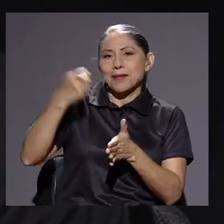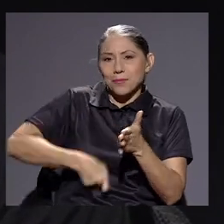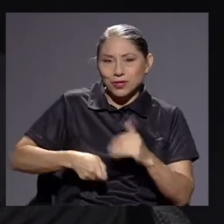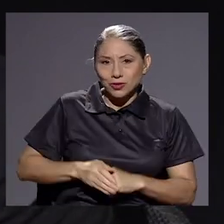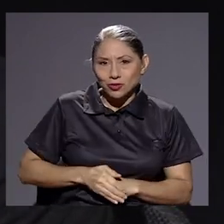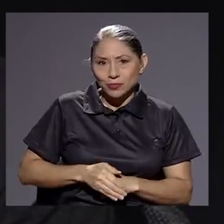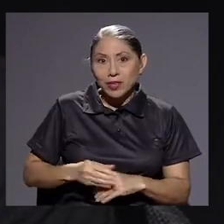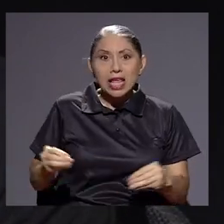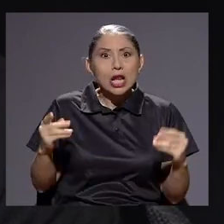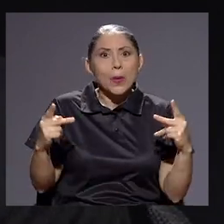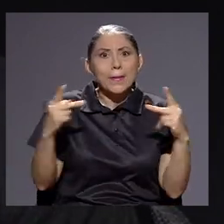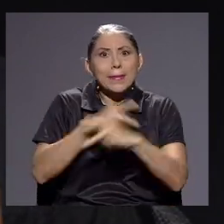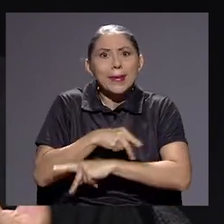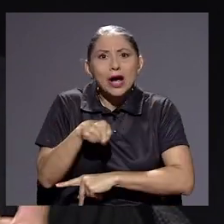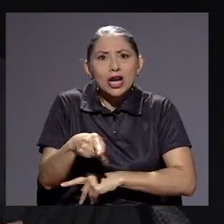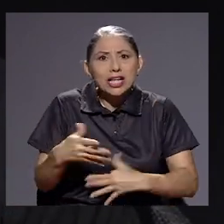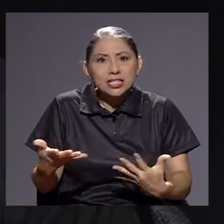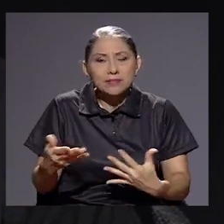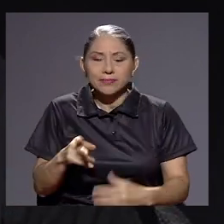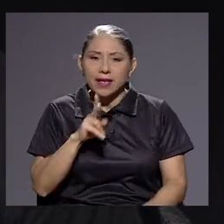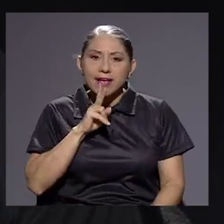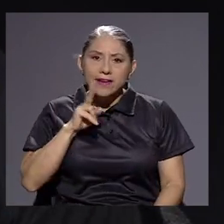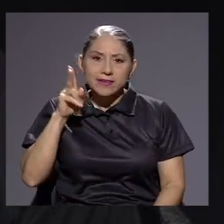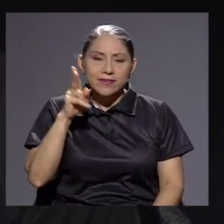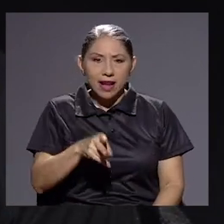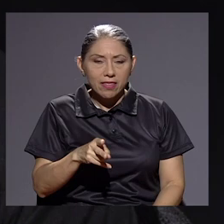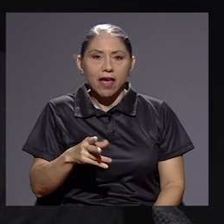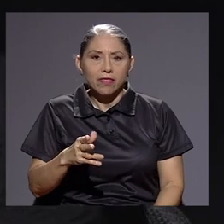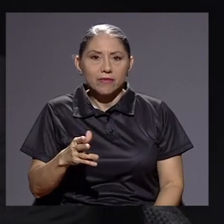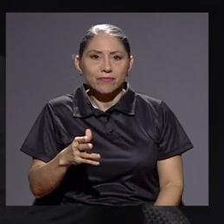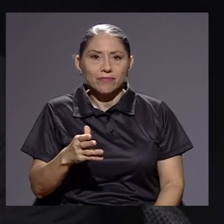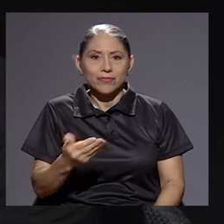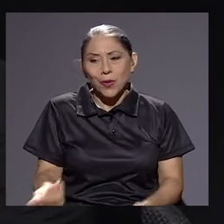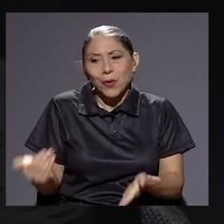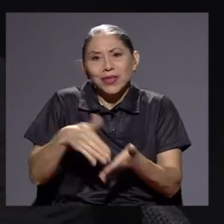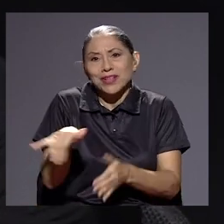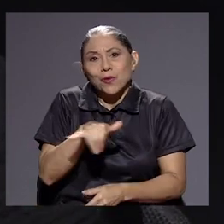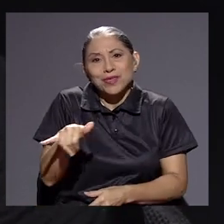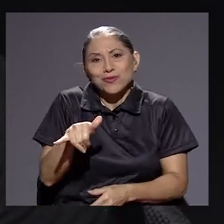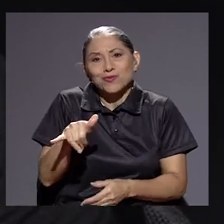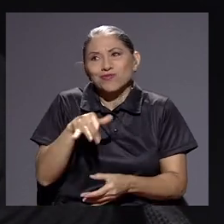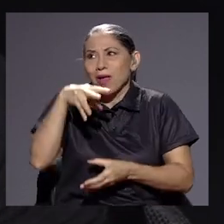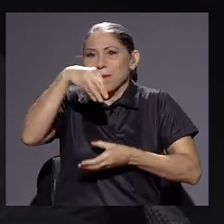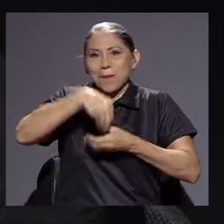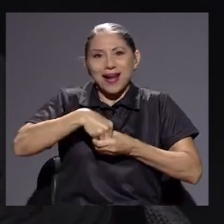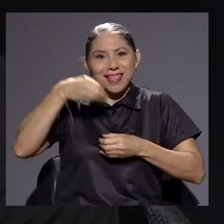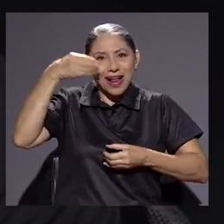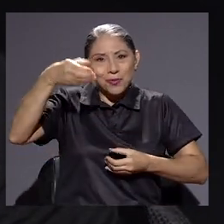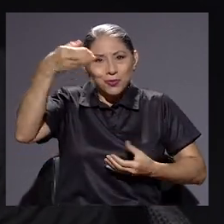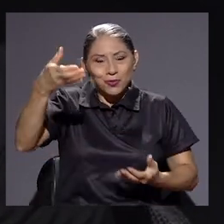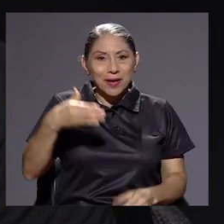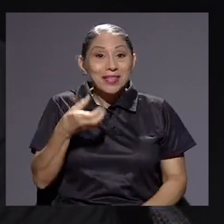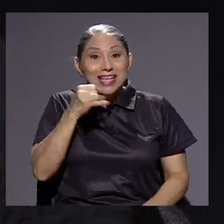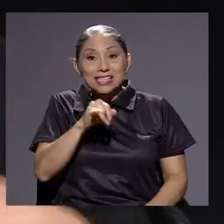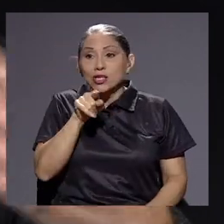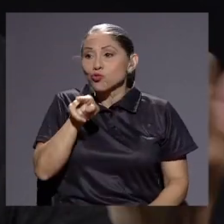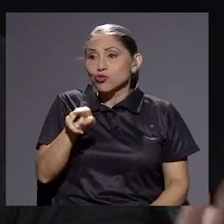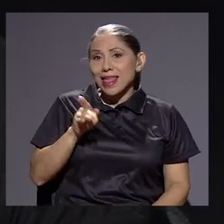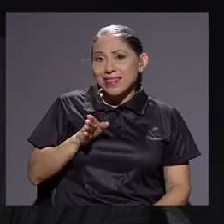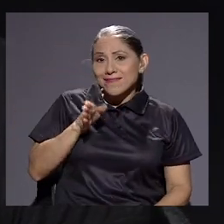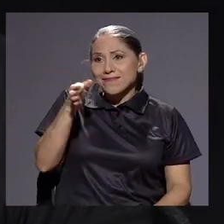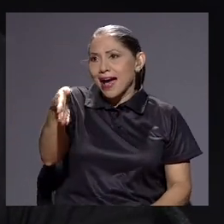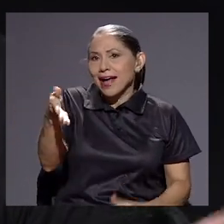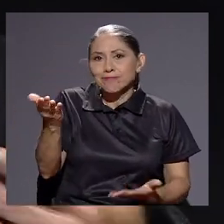más triste de este asunto es que en realidad, volvemos a lo mismo, es parte de nuestra cultura. Si usted va a la escuela,